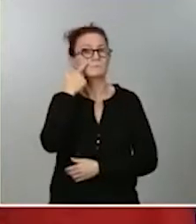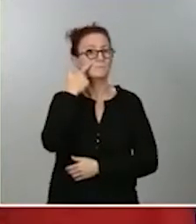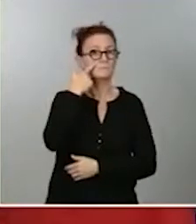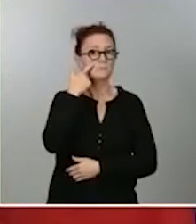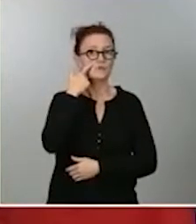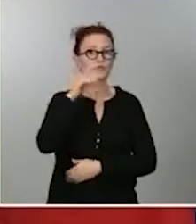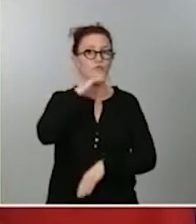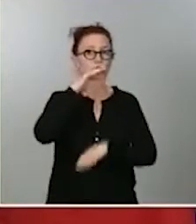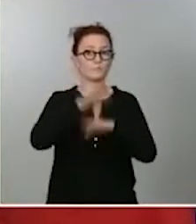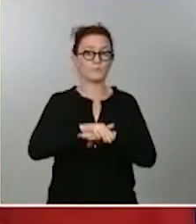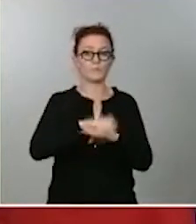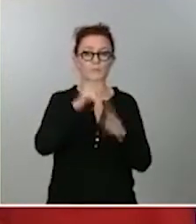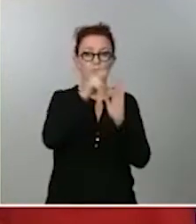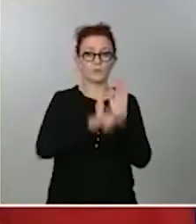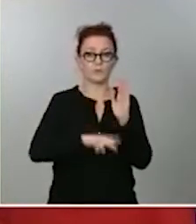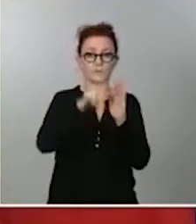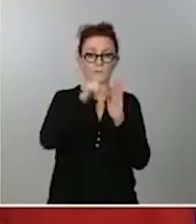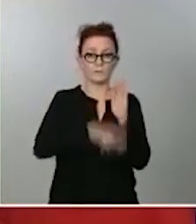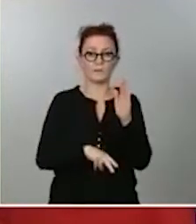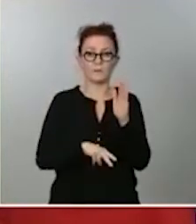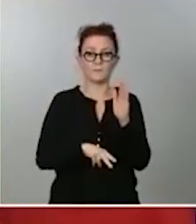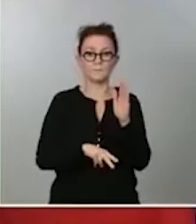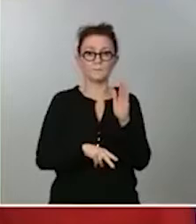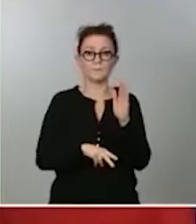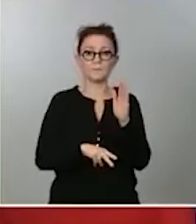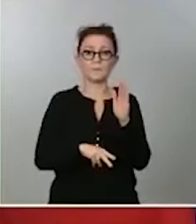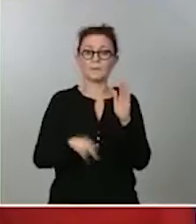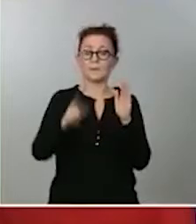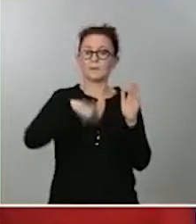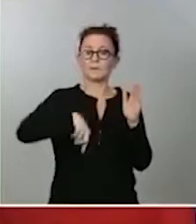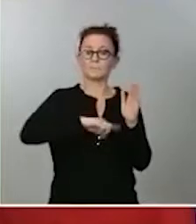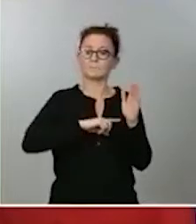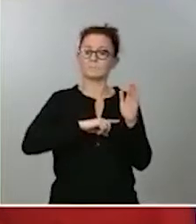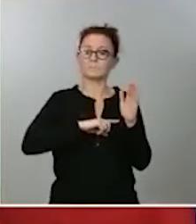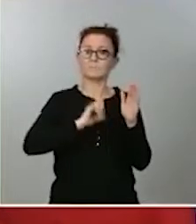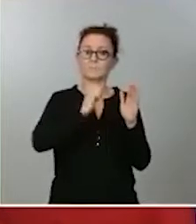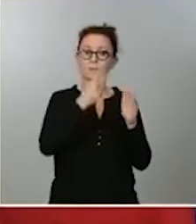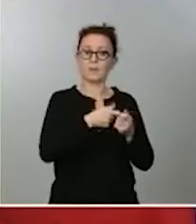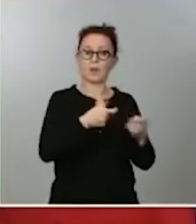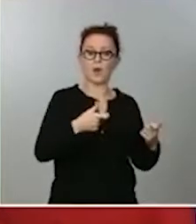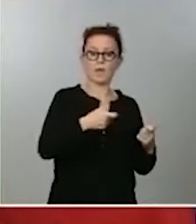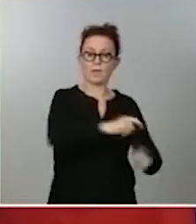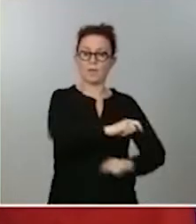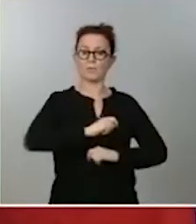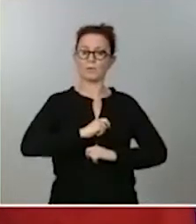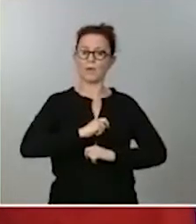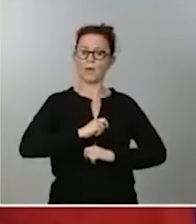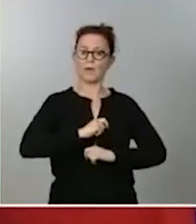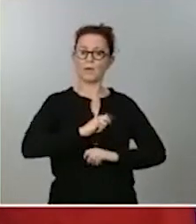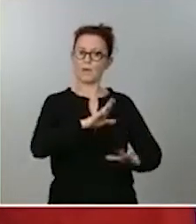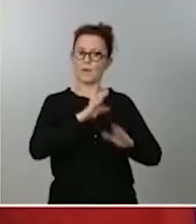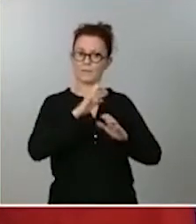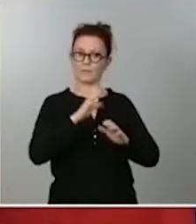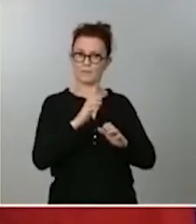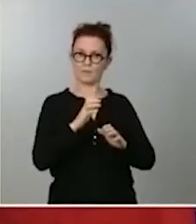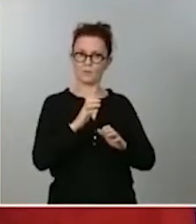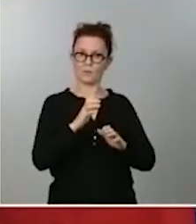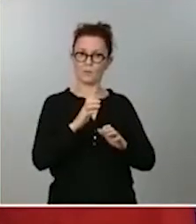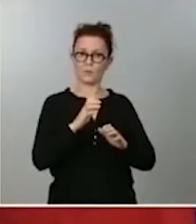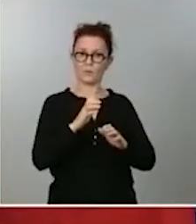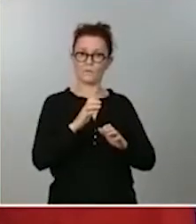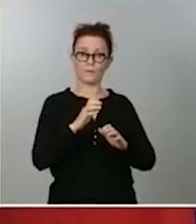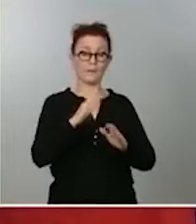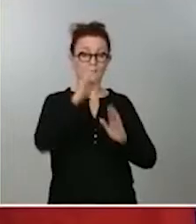todas estas normativas. Y lo que sí hemos aprendido en la primera oleada es que hay un decalaje entre la puesta en marcha de las medidas